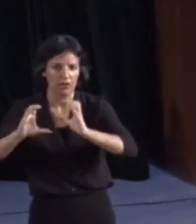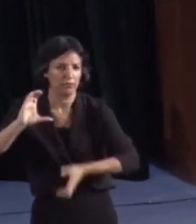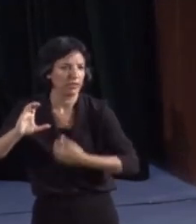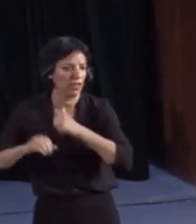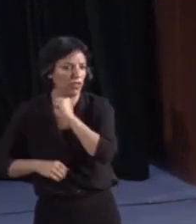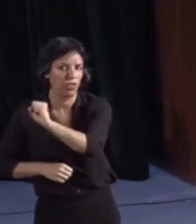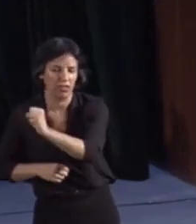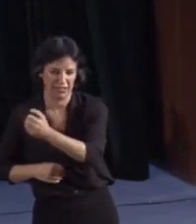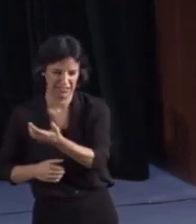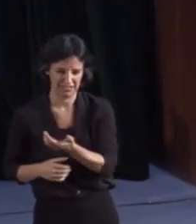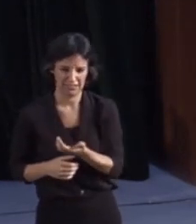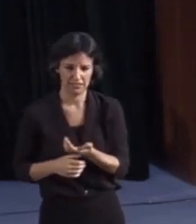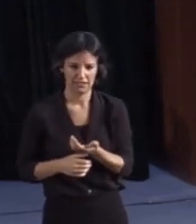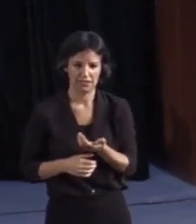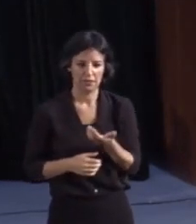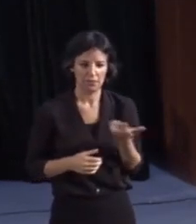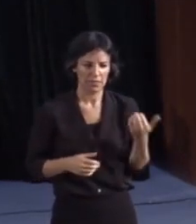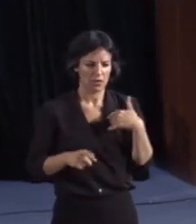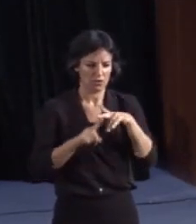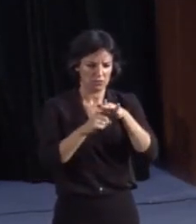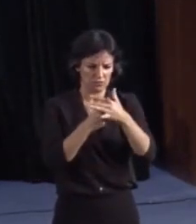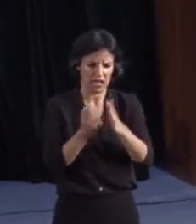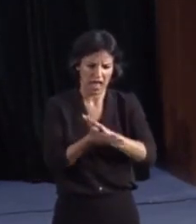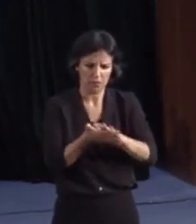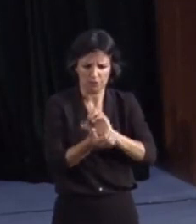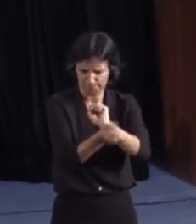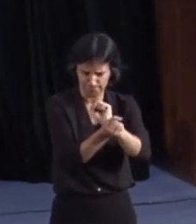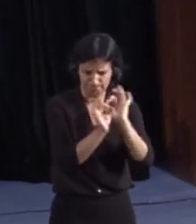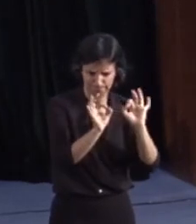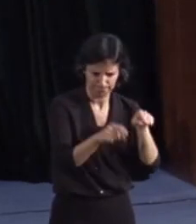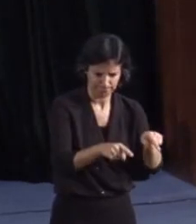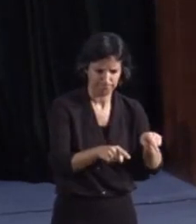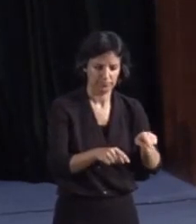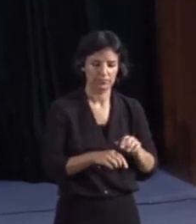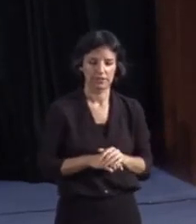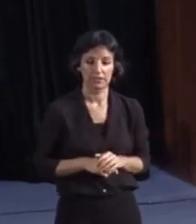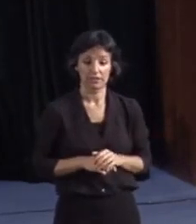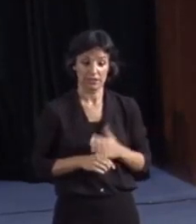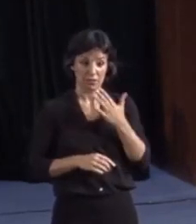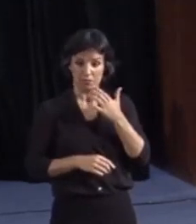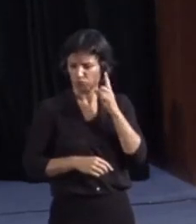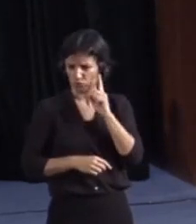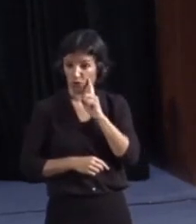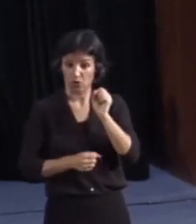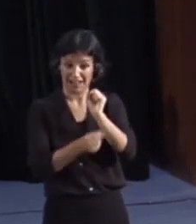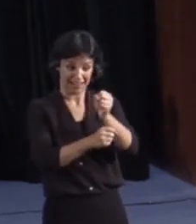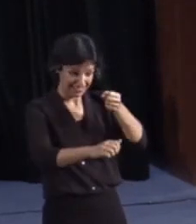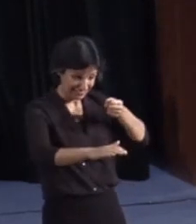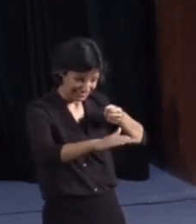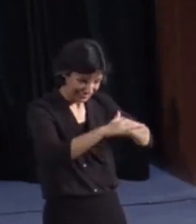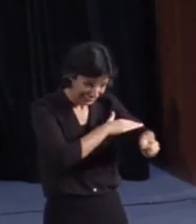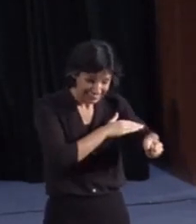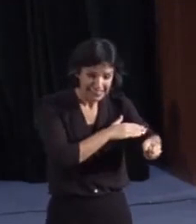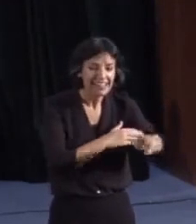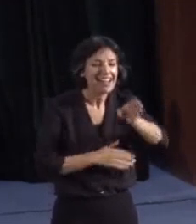recoge todas estas casuísticas. En el momento de su ingreso al sistema, pierden todos esos recursos que se han